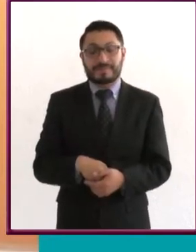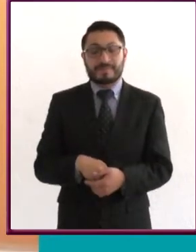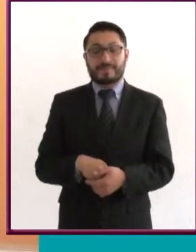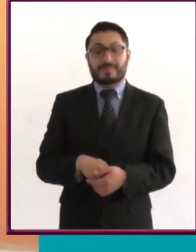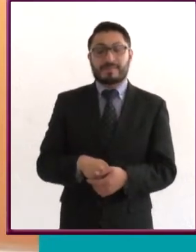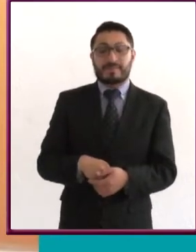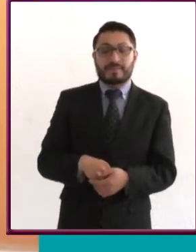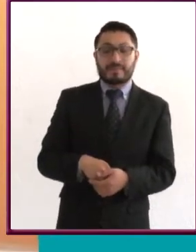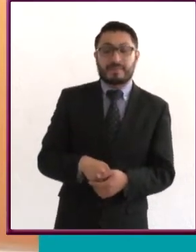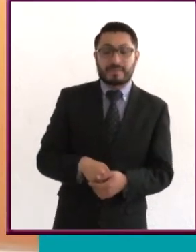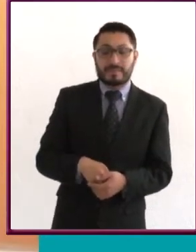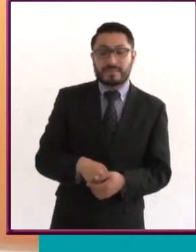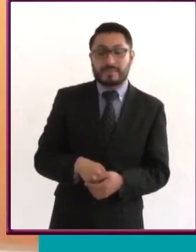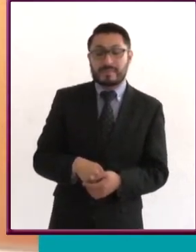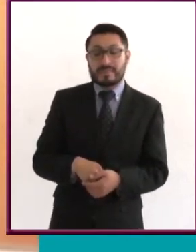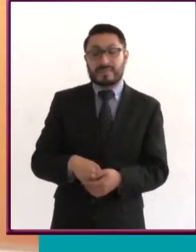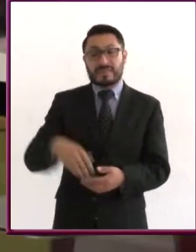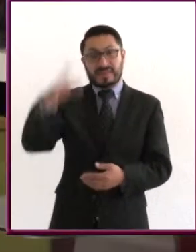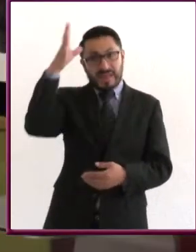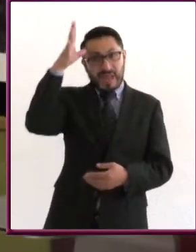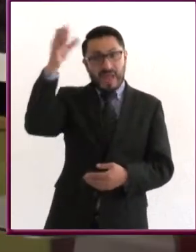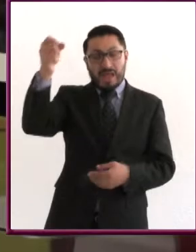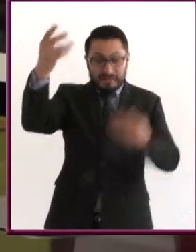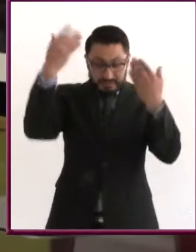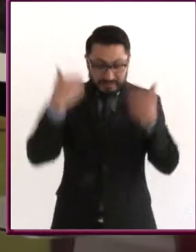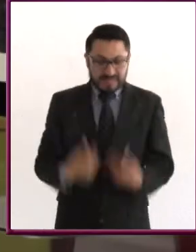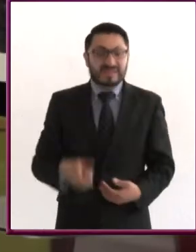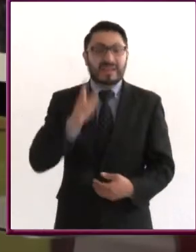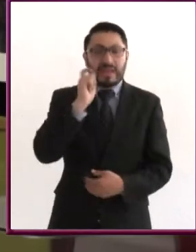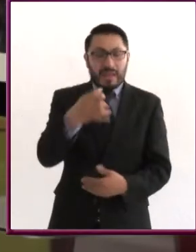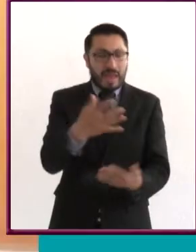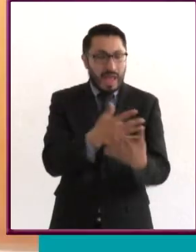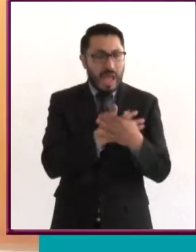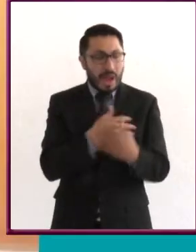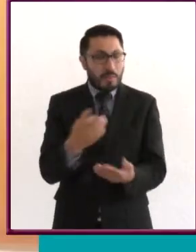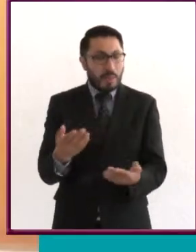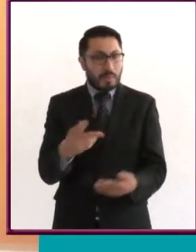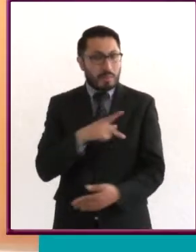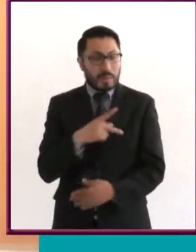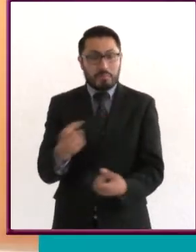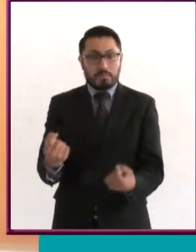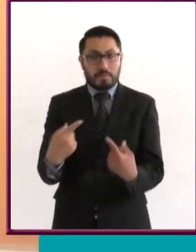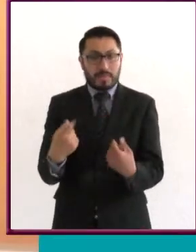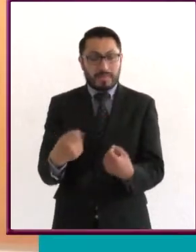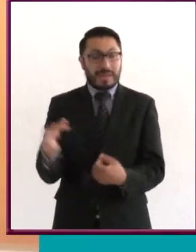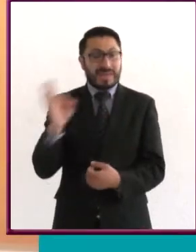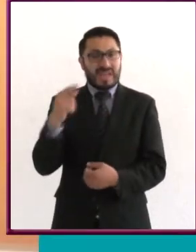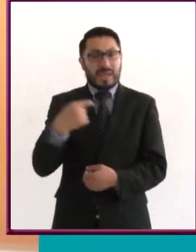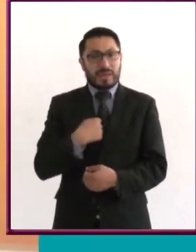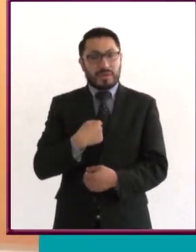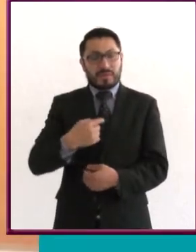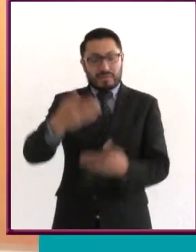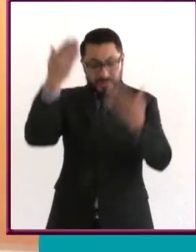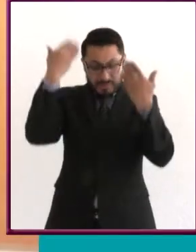El autoconcepto, de hecho, es la base del amor propio. Si yo tengo un autoconcepto negativo sobre mi persona,